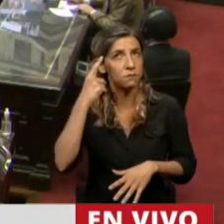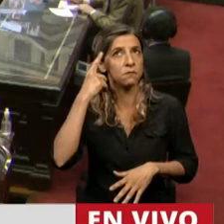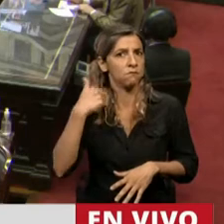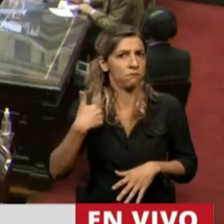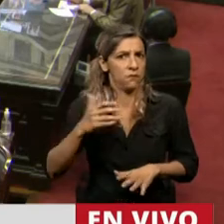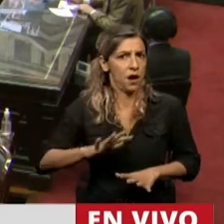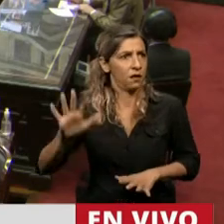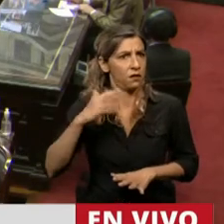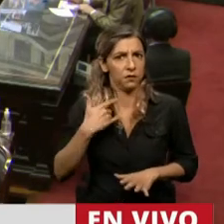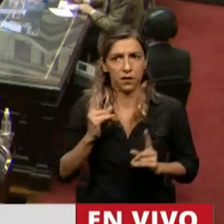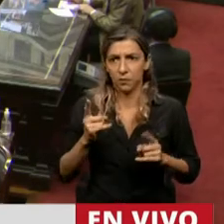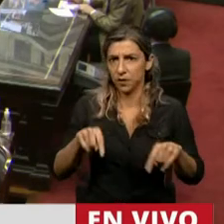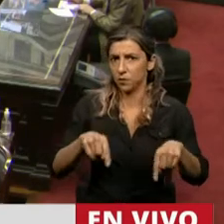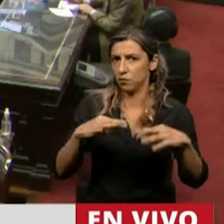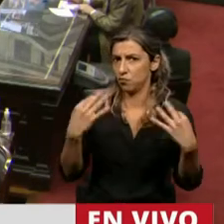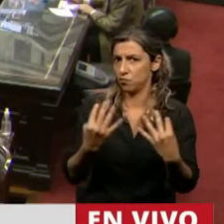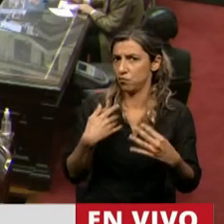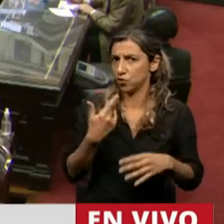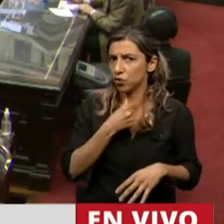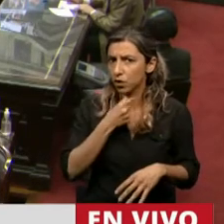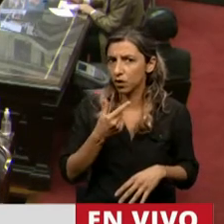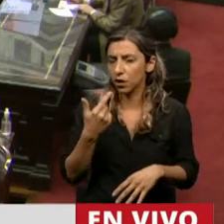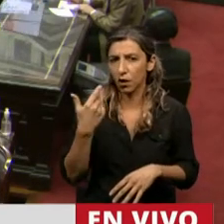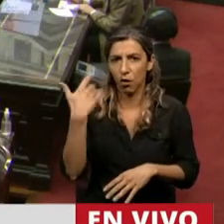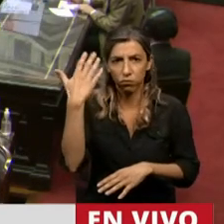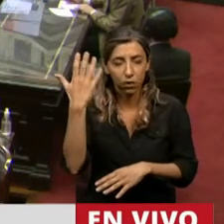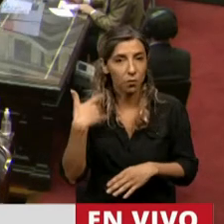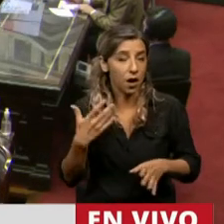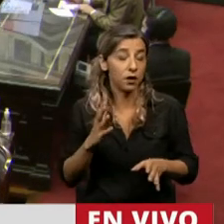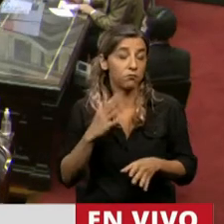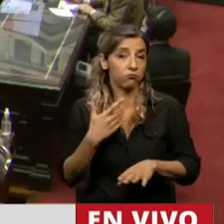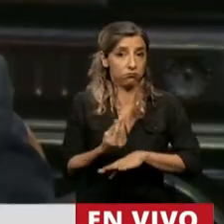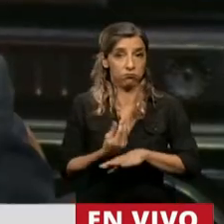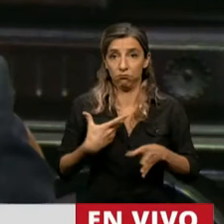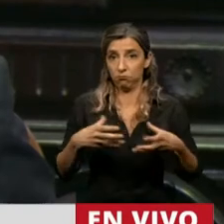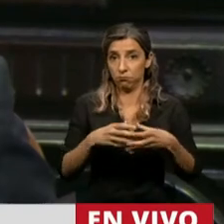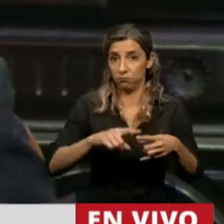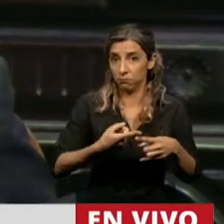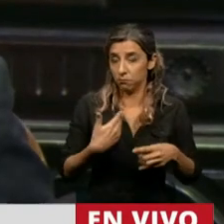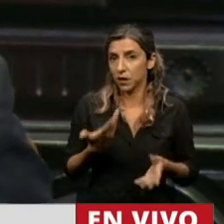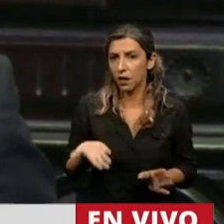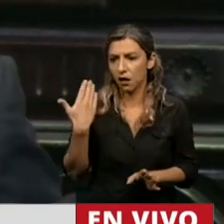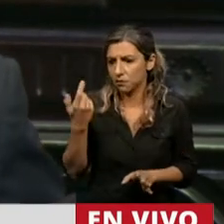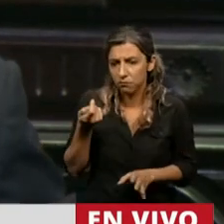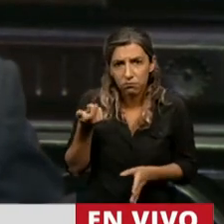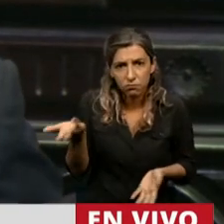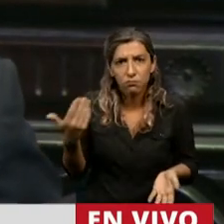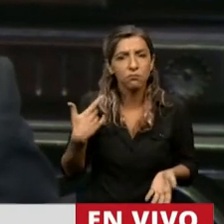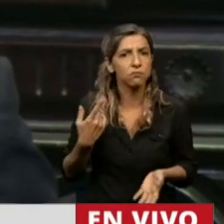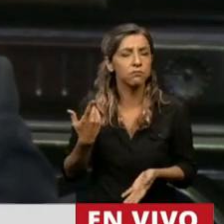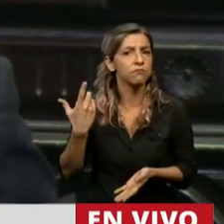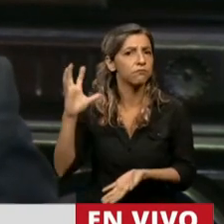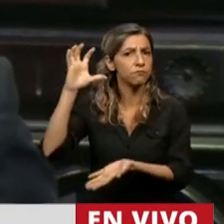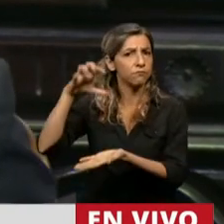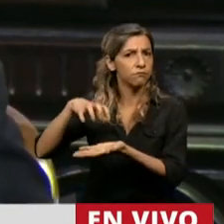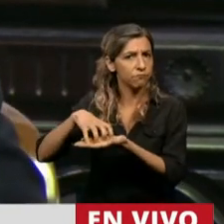razón por la cual me tomo el atrevimiento, en nombre de nuestro interbloque, de resaltar que hace unos minutos la Corte Suprema de